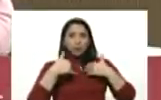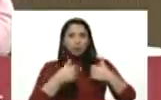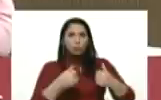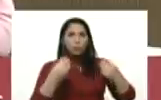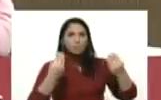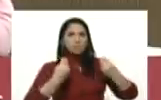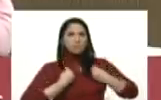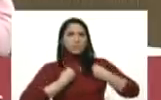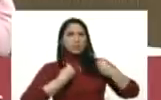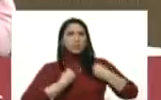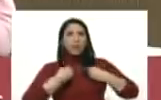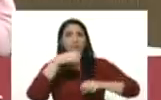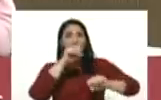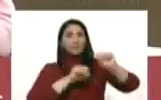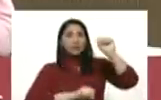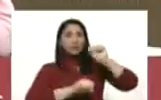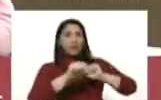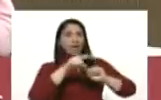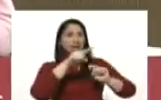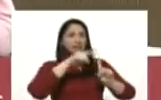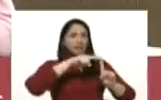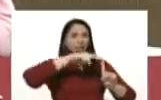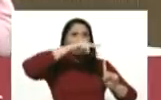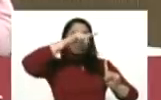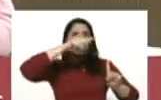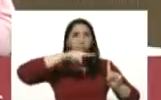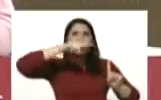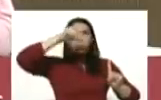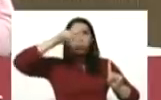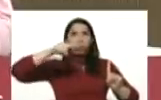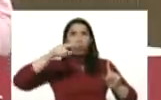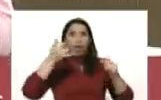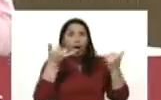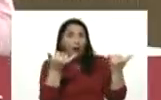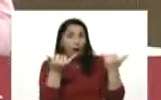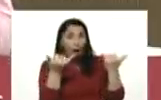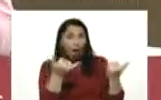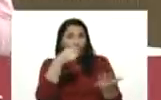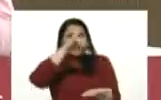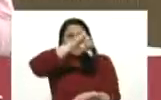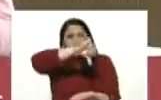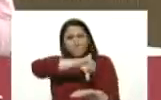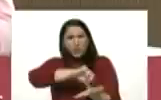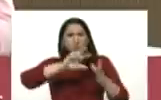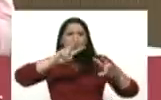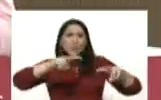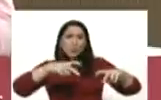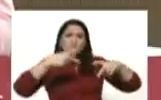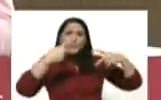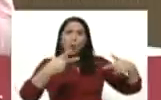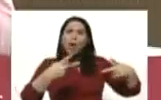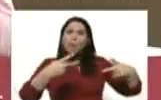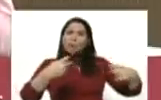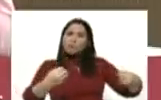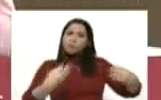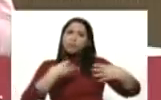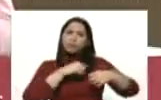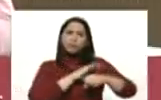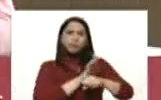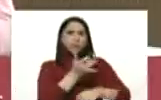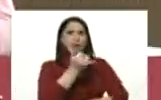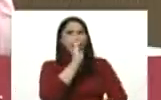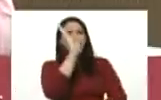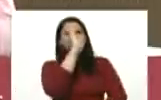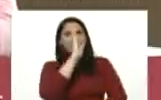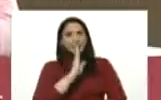su vida, evitar que esas curvas exponenciales y ahora que el epicentro nuevo de la pandemia está en